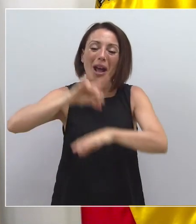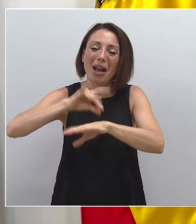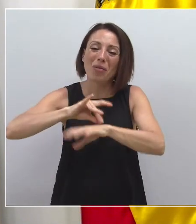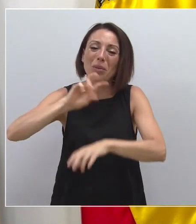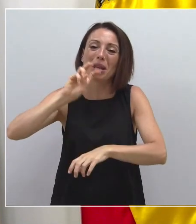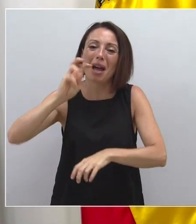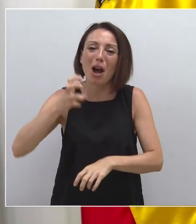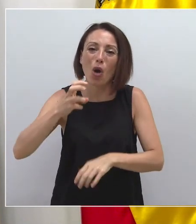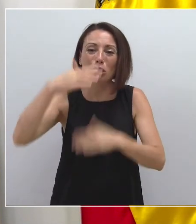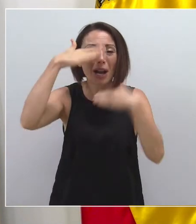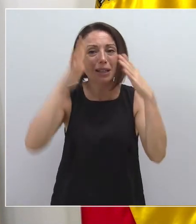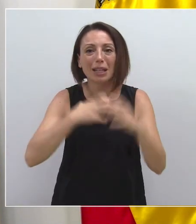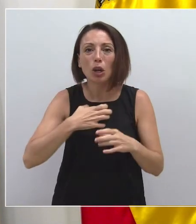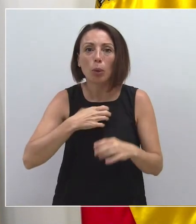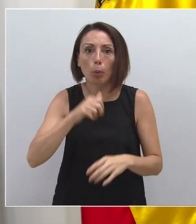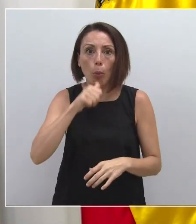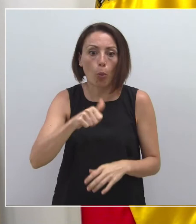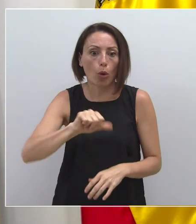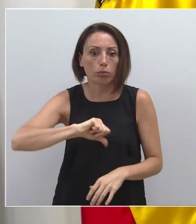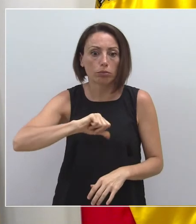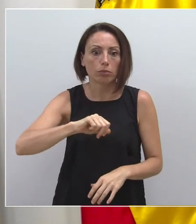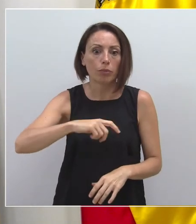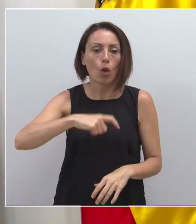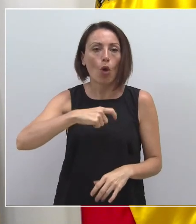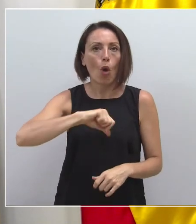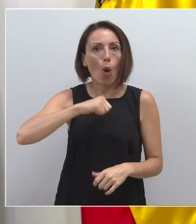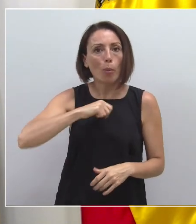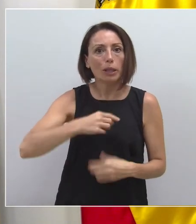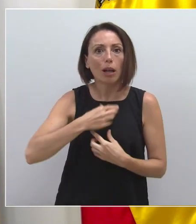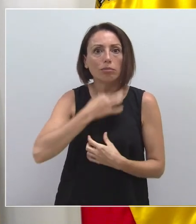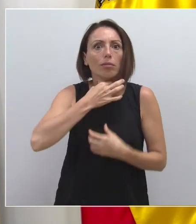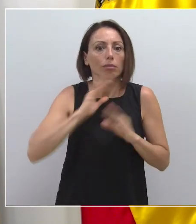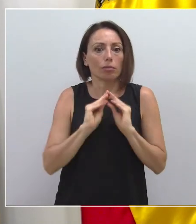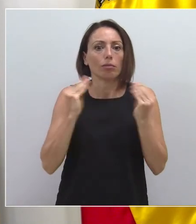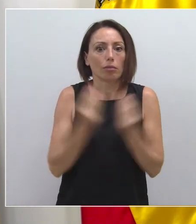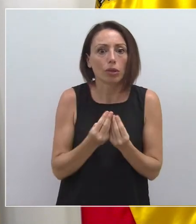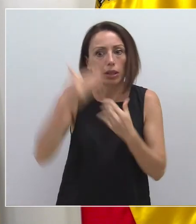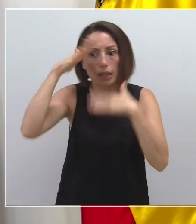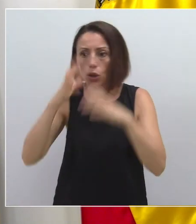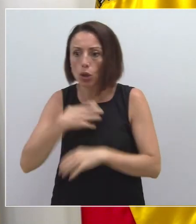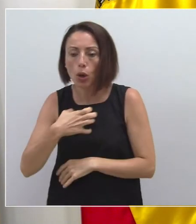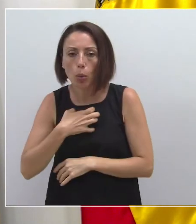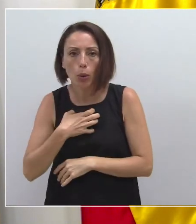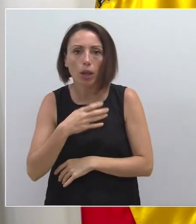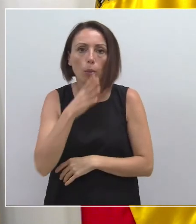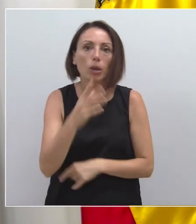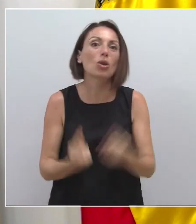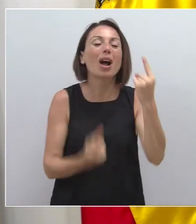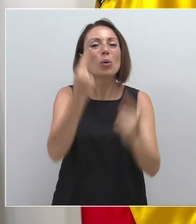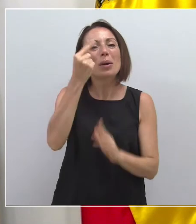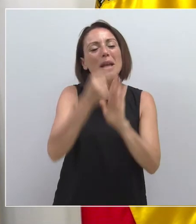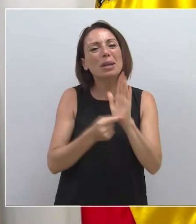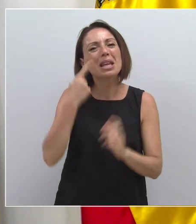colapso sanitario. Es muy importante, por lo tanto, que a veces la dureza de las medidas